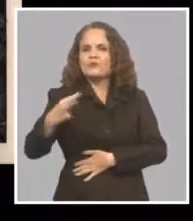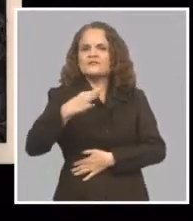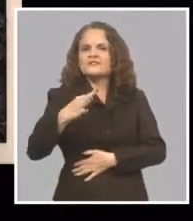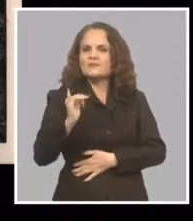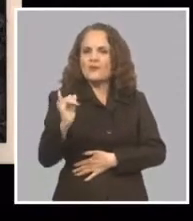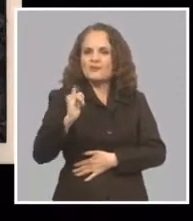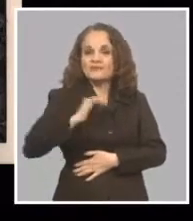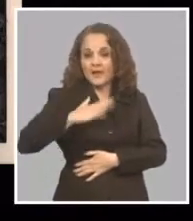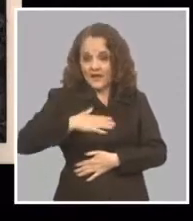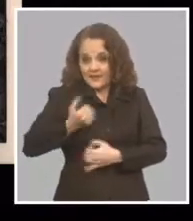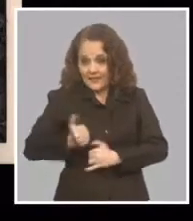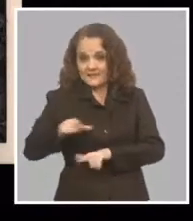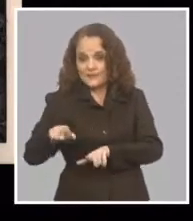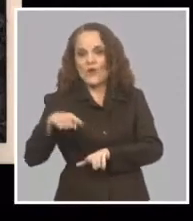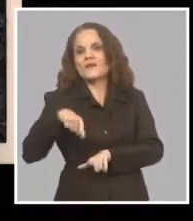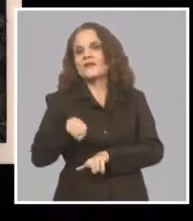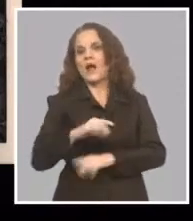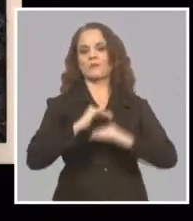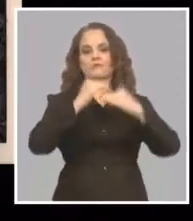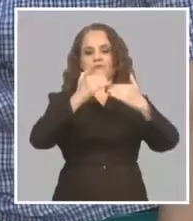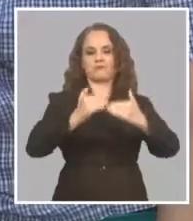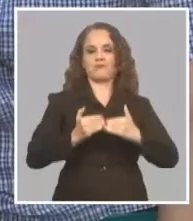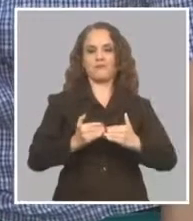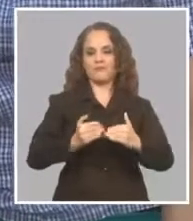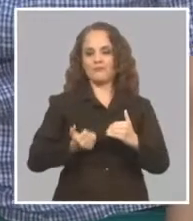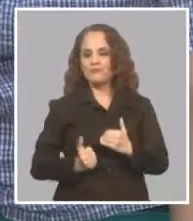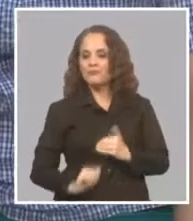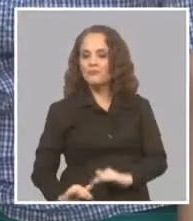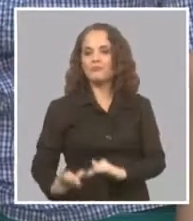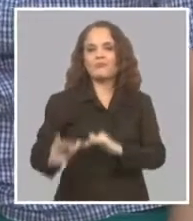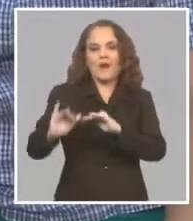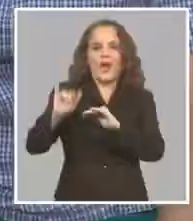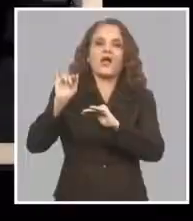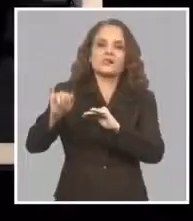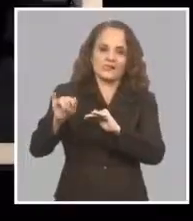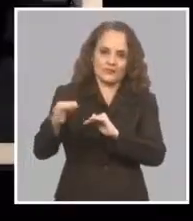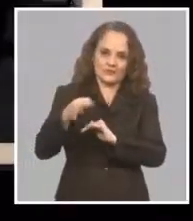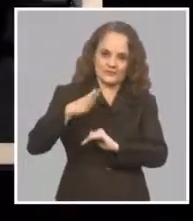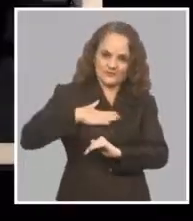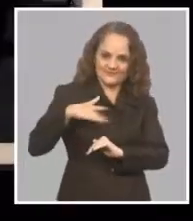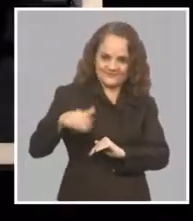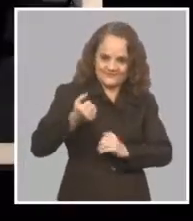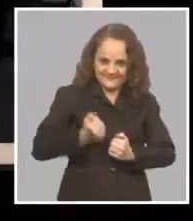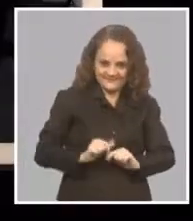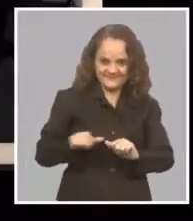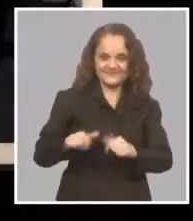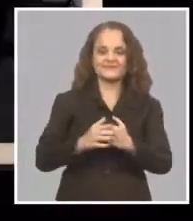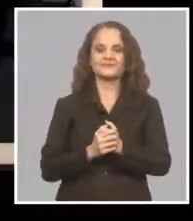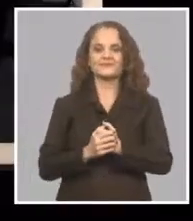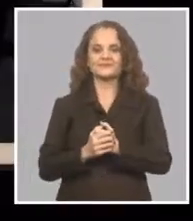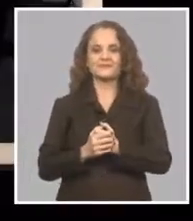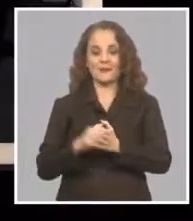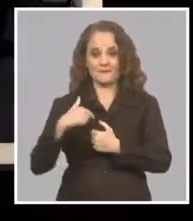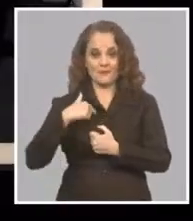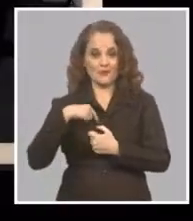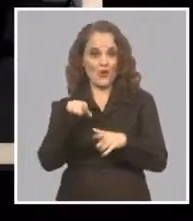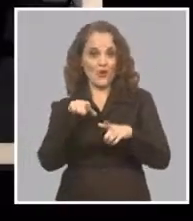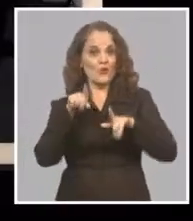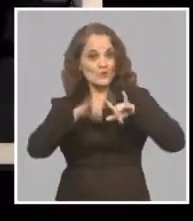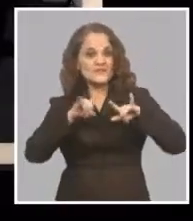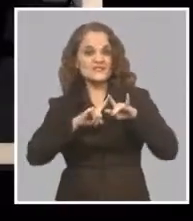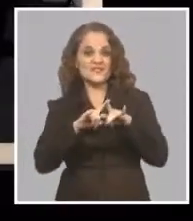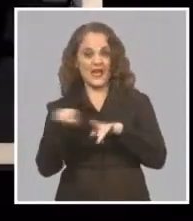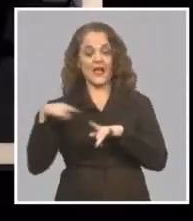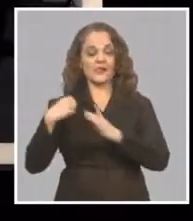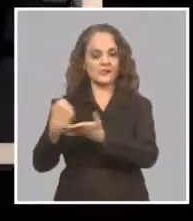hemos criado a nuestra hija allí Durante los años de universidad me ayudó muchísimo Porque habían asignaturas un